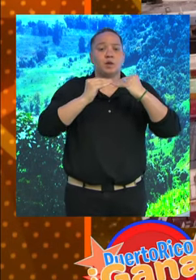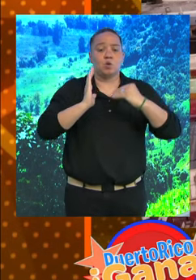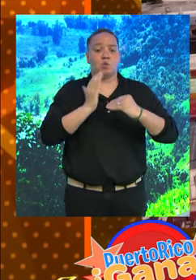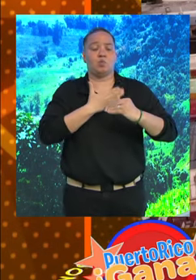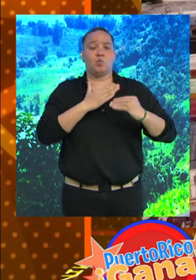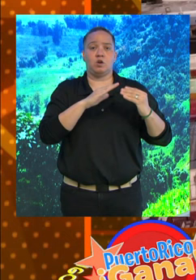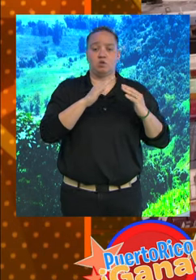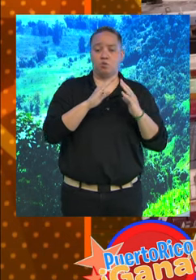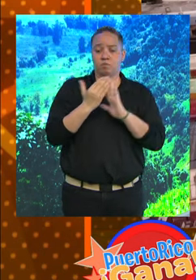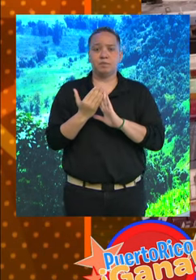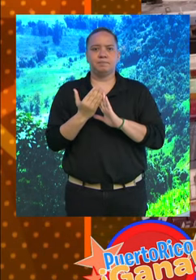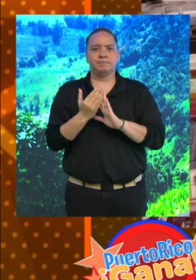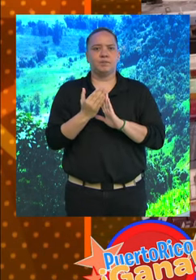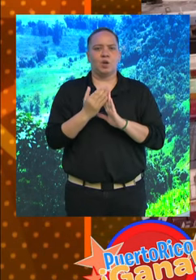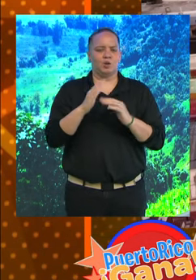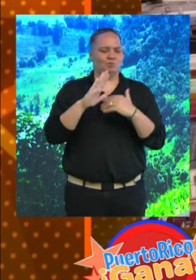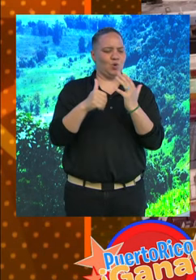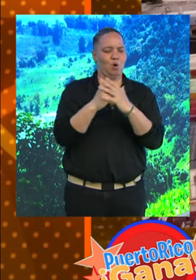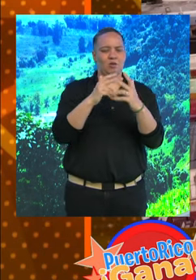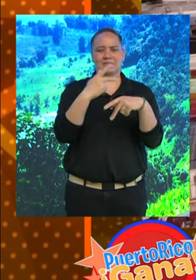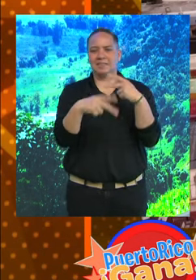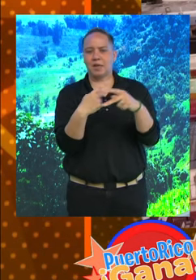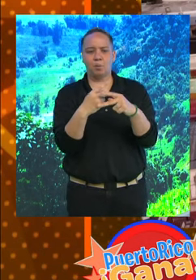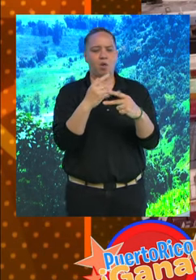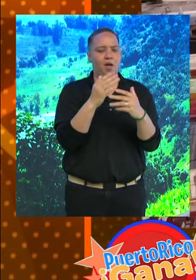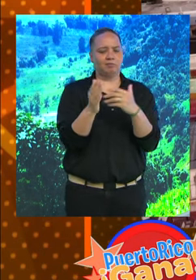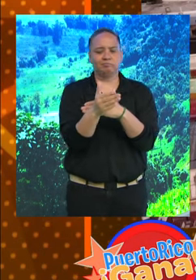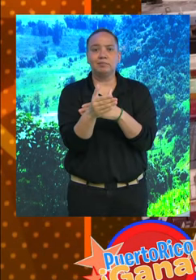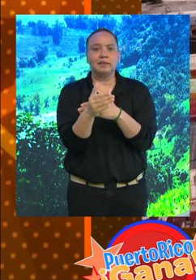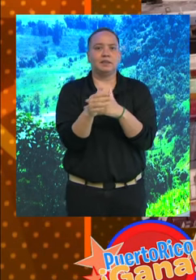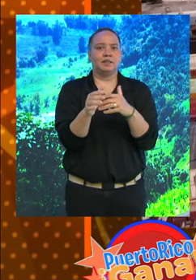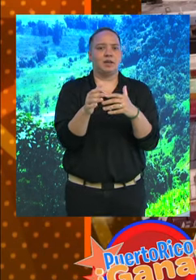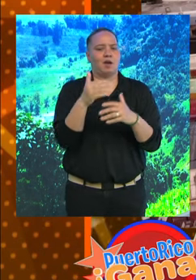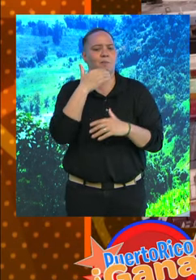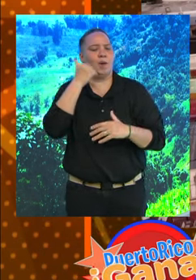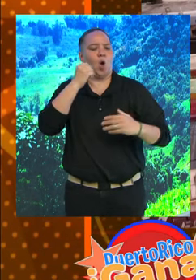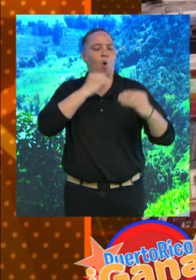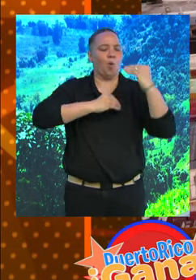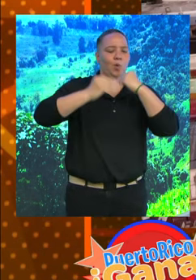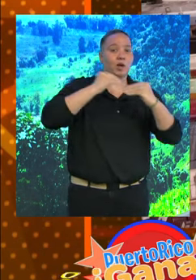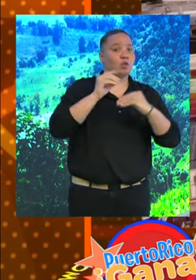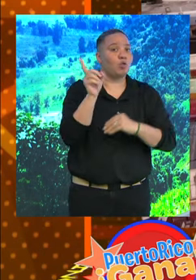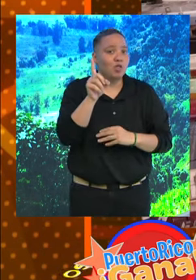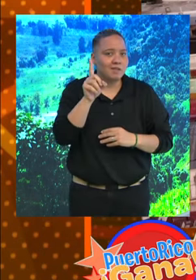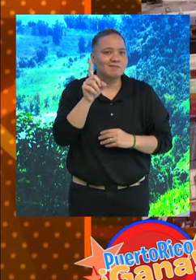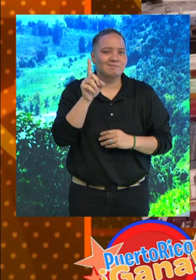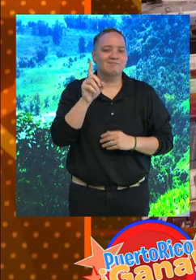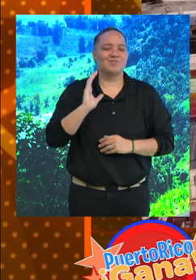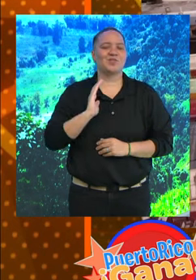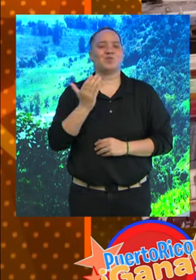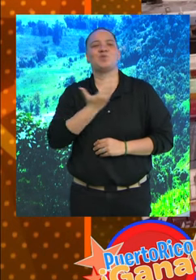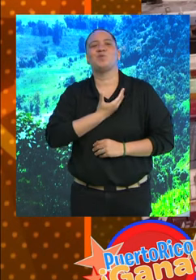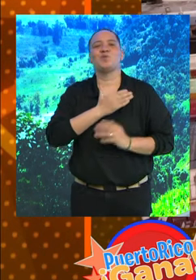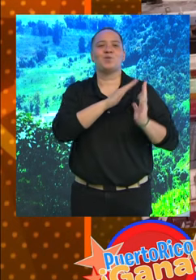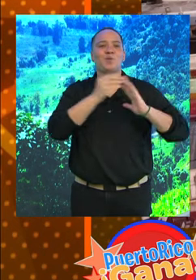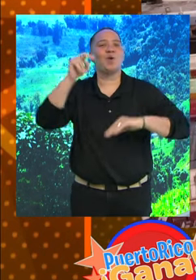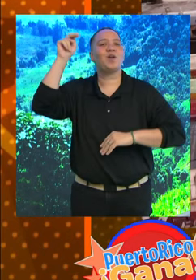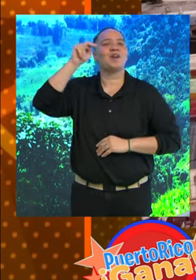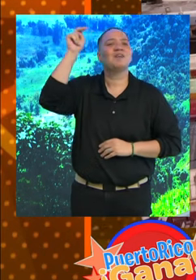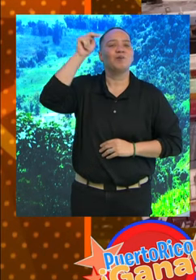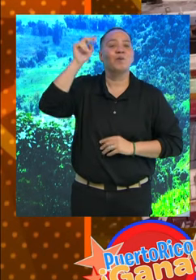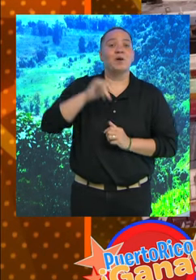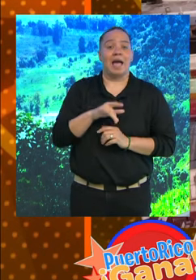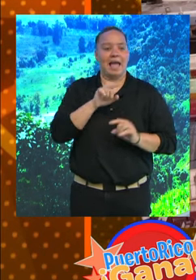Ahí tenemos todo eso, todo tipo de plato de marisco se hace y es donde mejor se come marisco. En nuestro pueblo de Aguao es